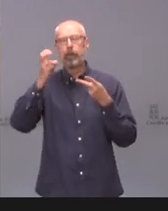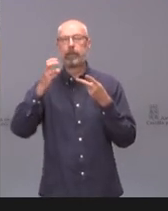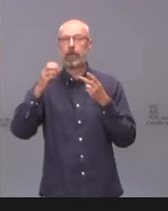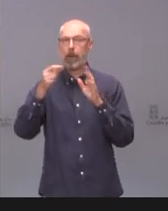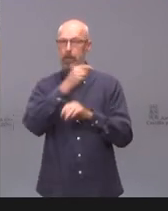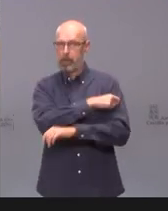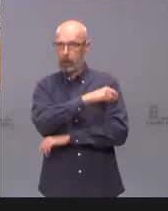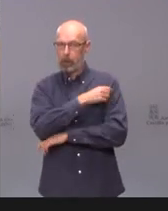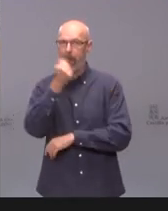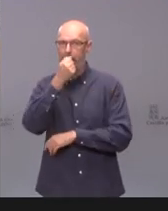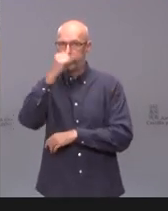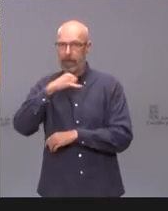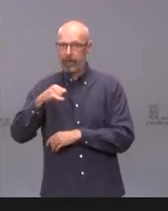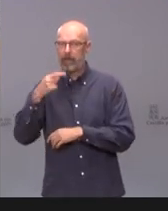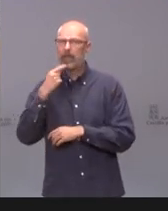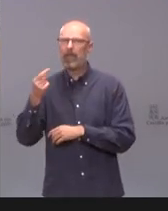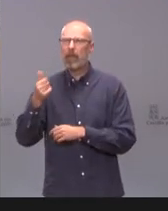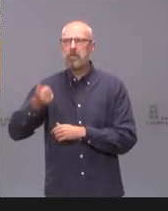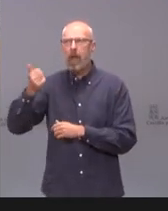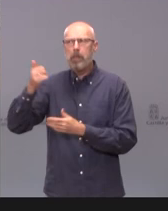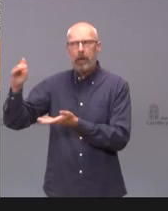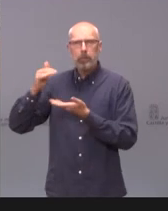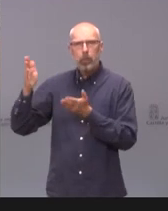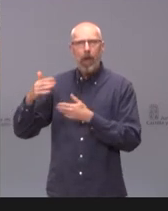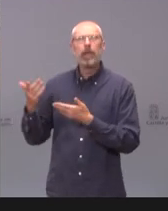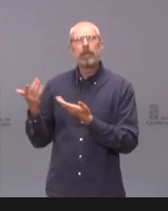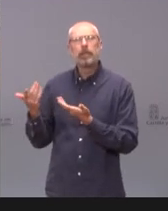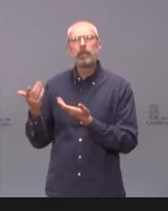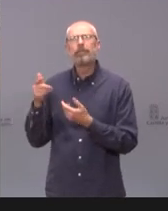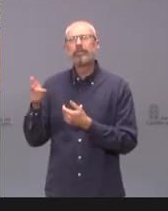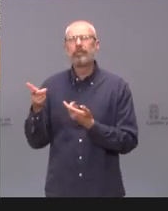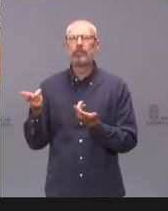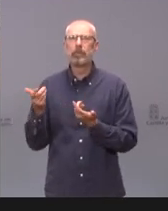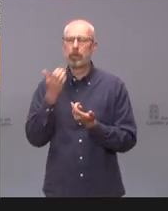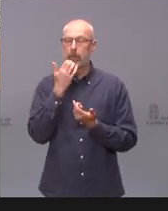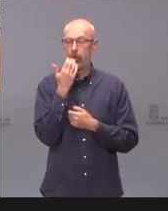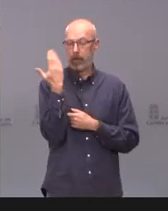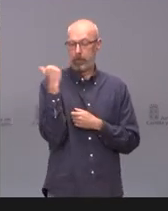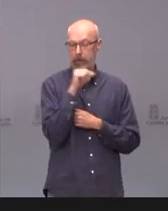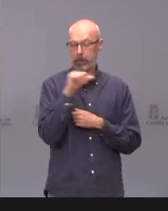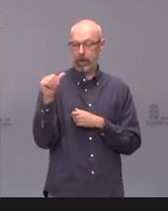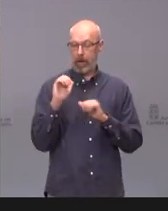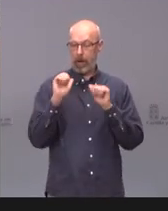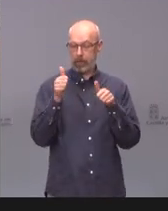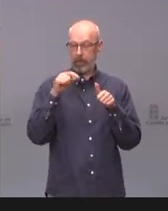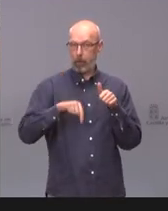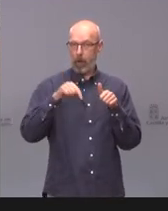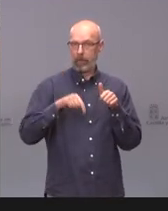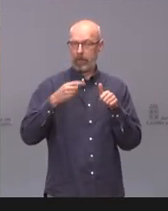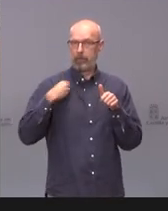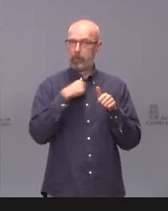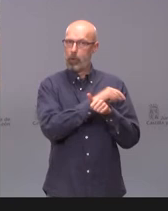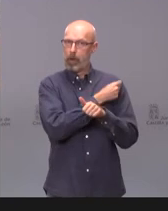ha dicho que no nos mandan más. Aquí ha empezado la vacunación la semana pasada de los de 65 años con esta